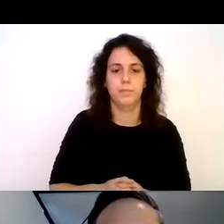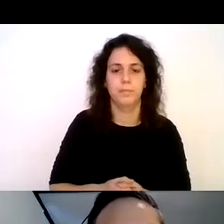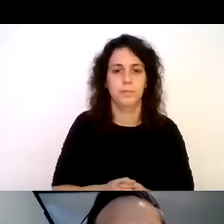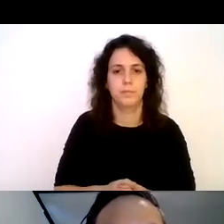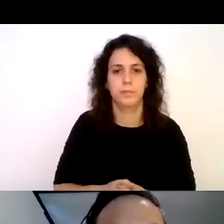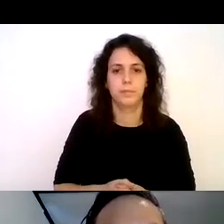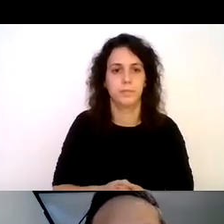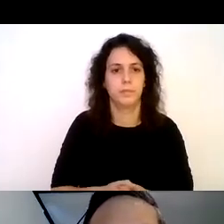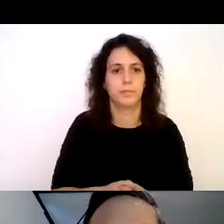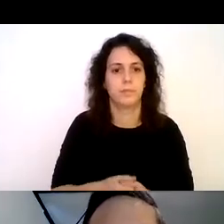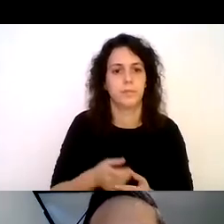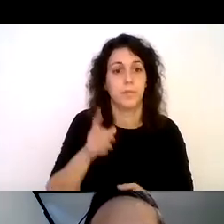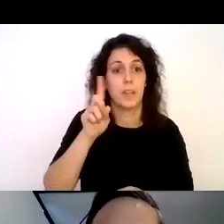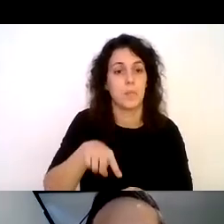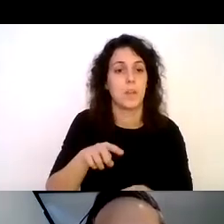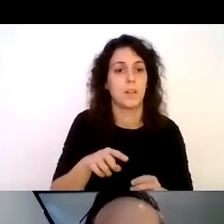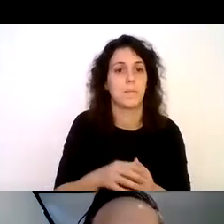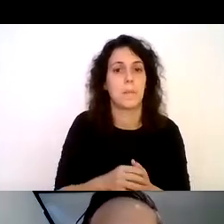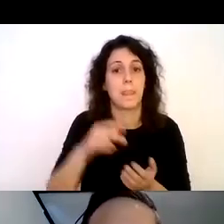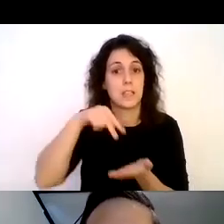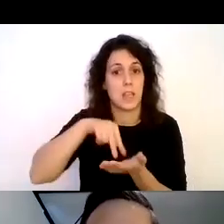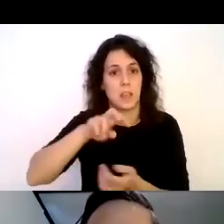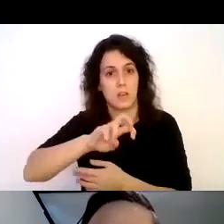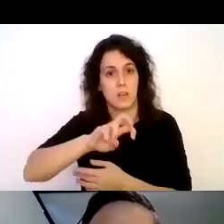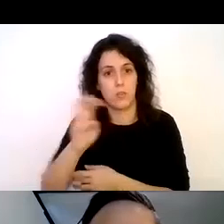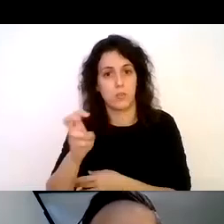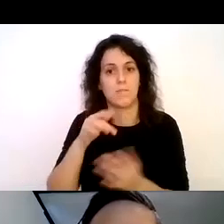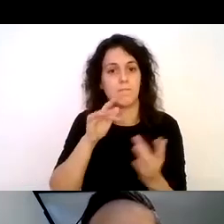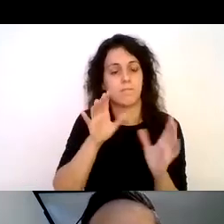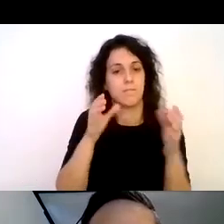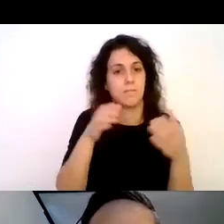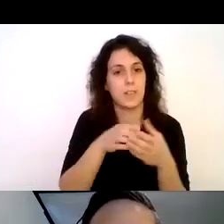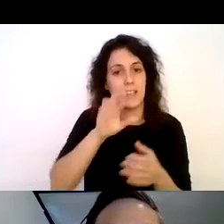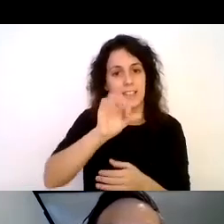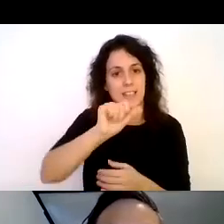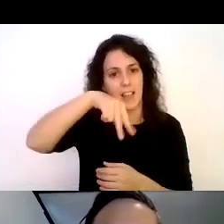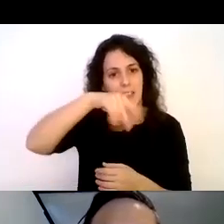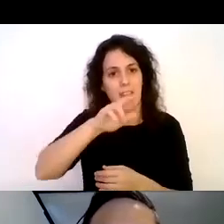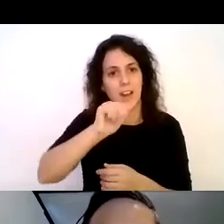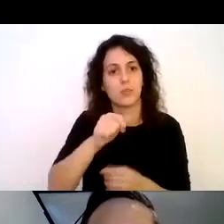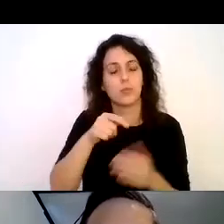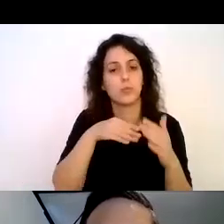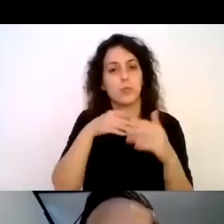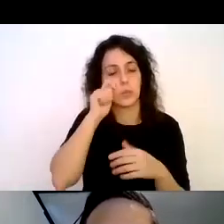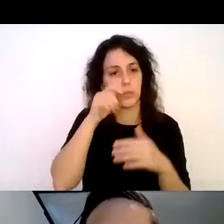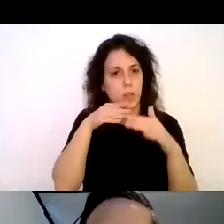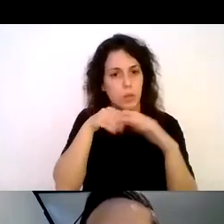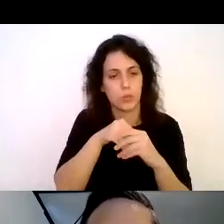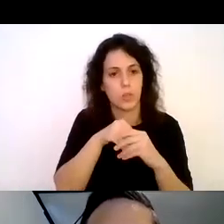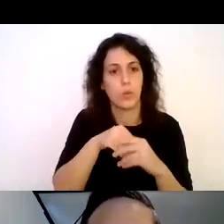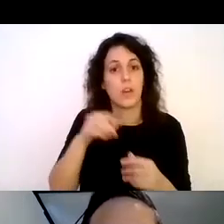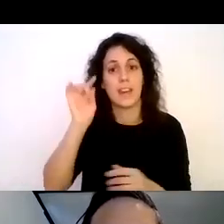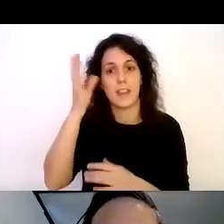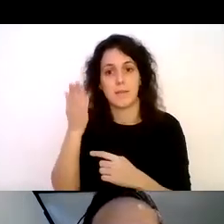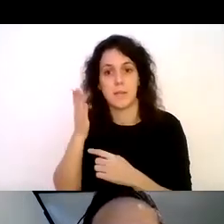bueno también en otra instancia pude reunirme con Sandra de turismo inclusivo que presentó su gran iniciativa en este